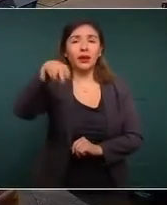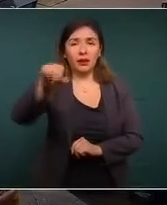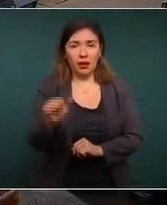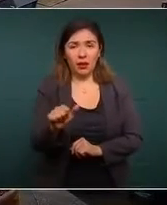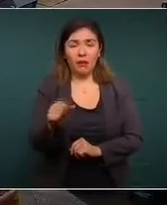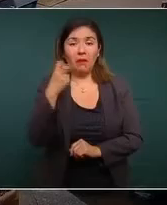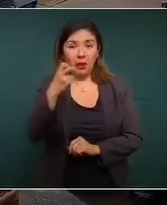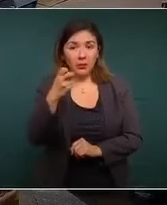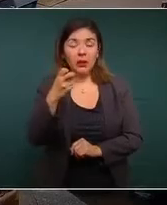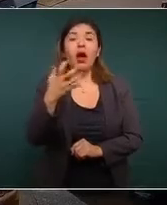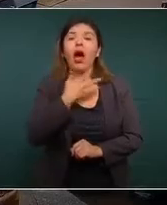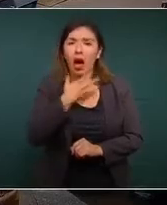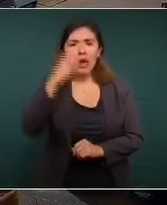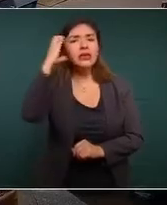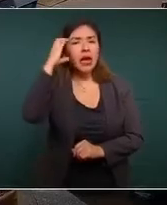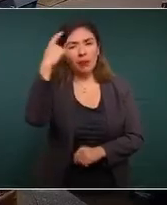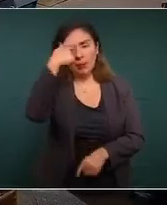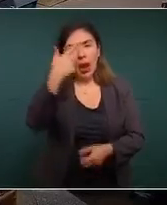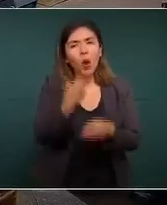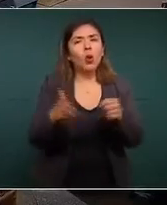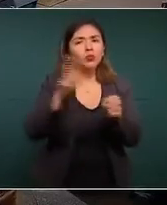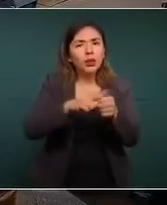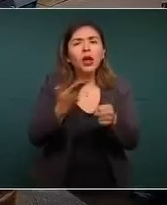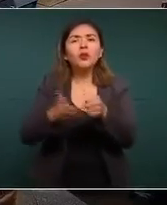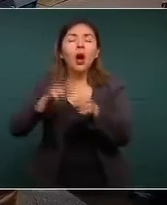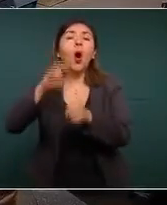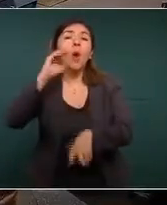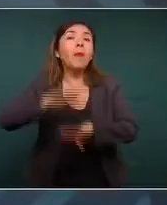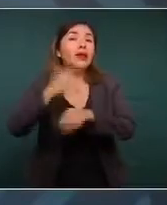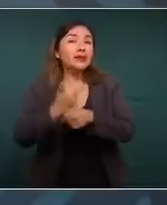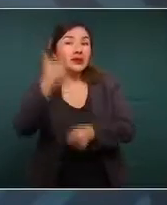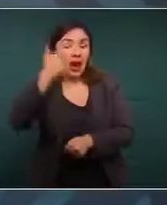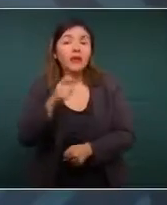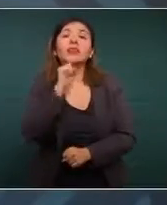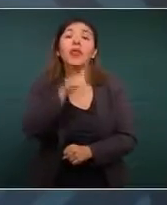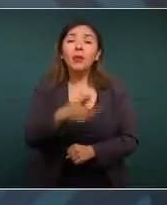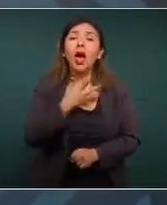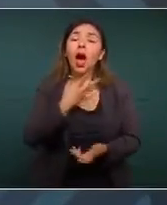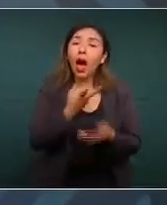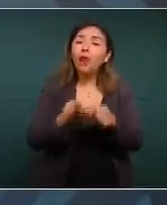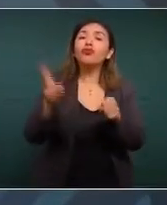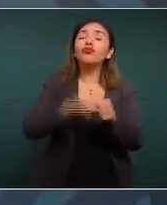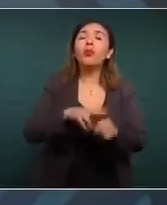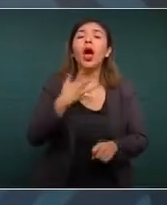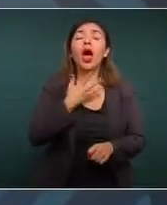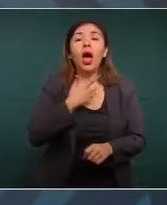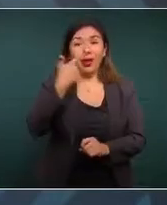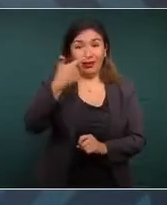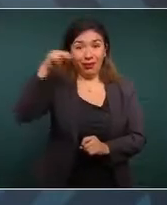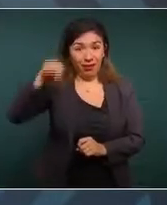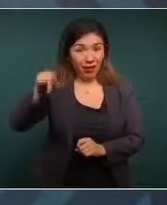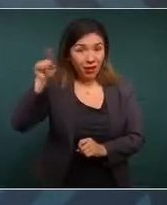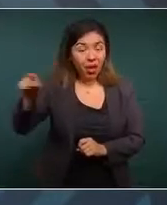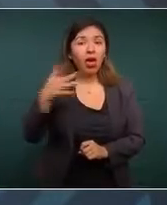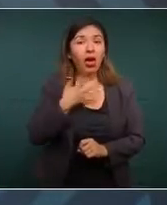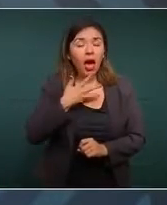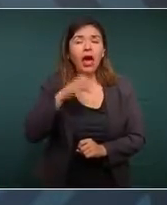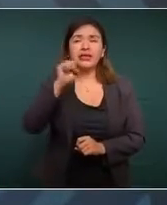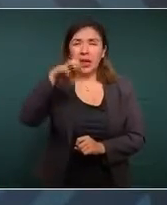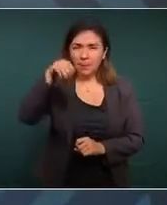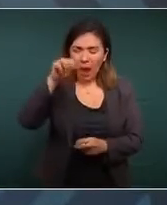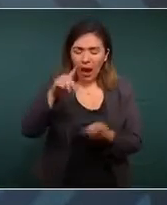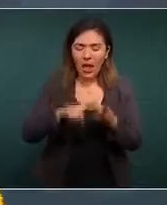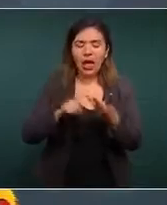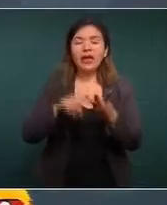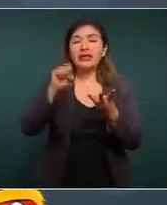teniendo camas de hospitalización y de terapia intensiva. Adicionalmente, la Guardia Nacional, SEMAR y